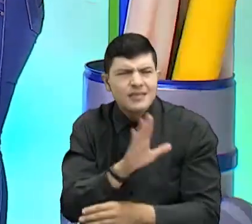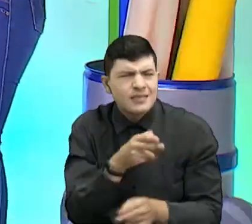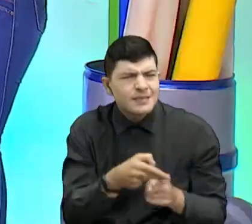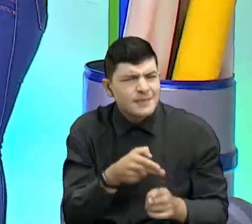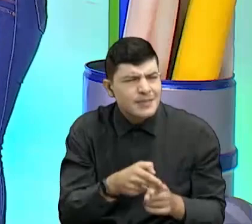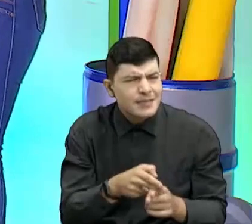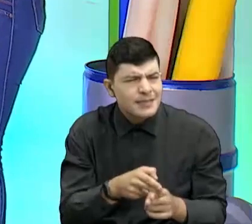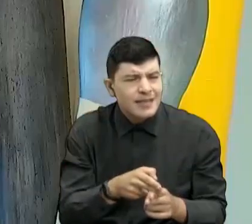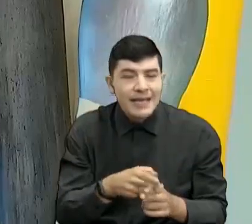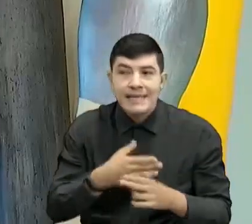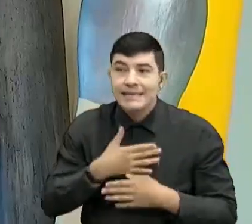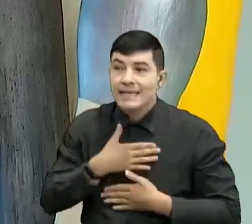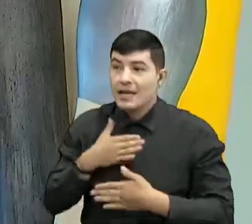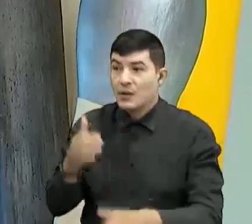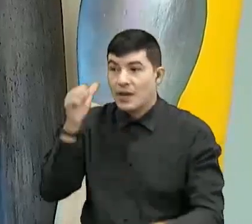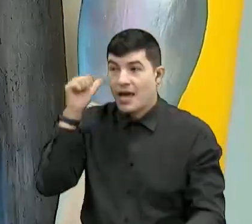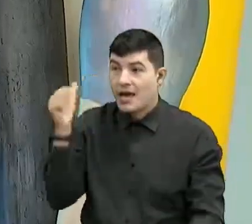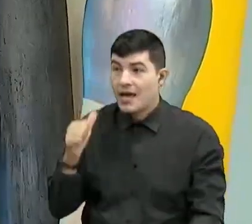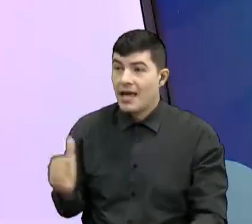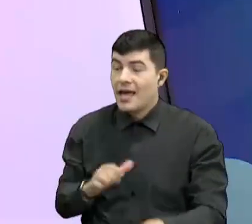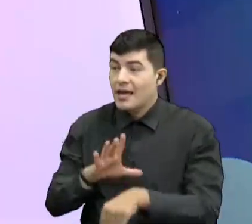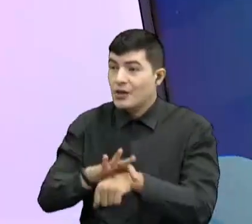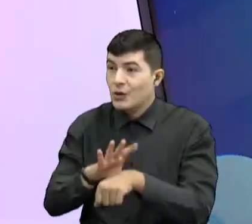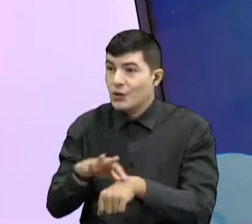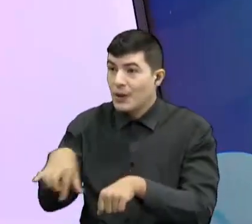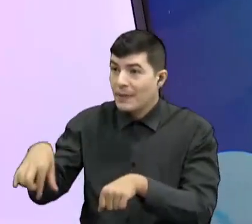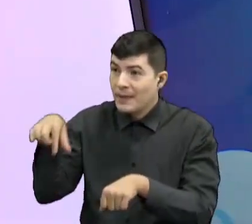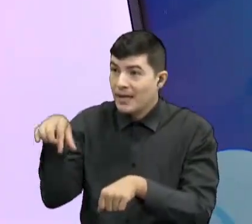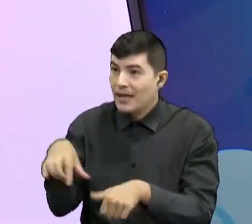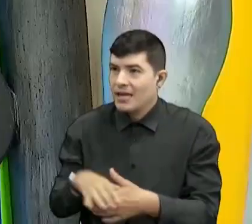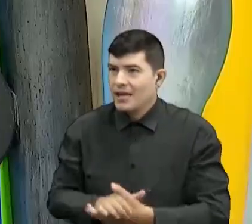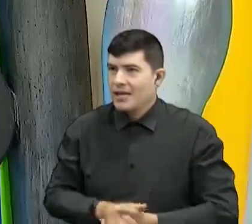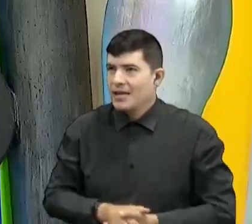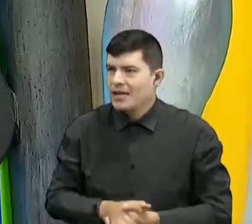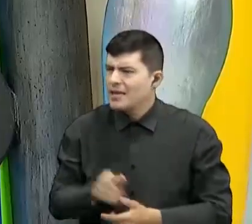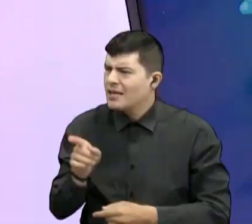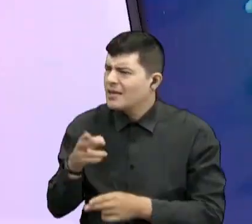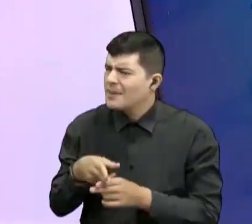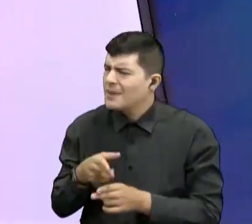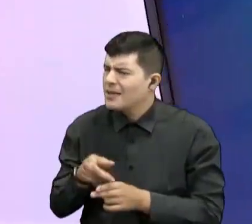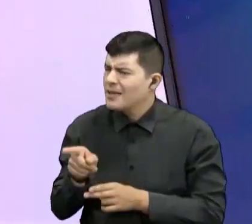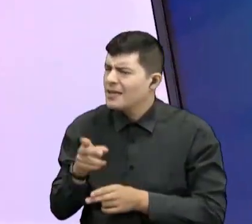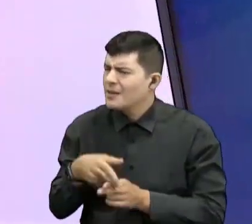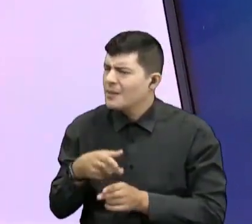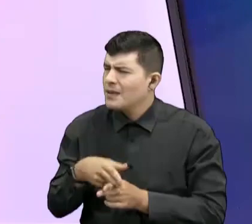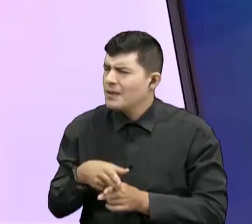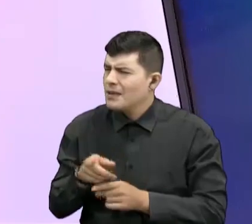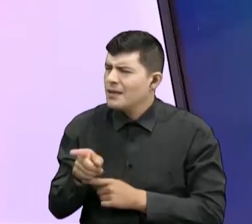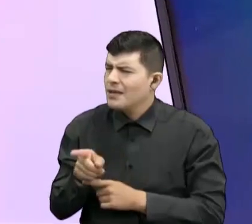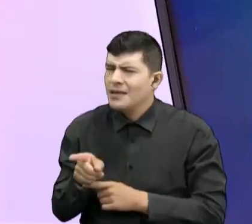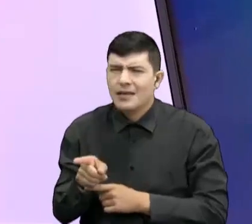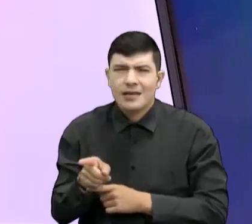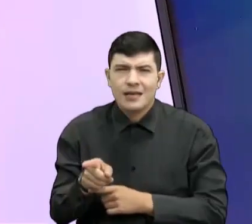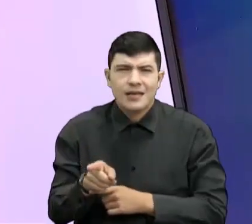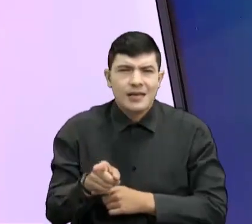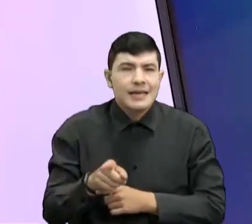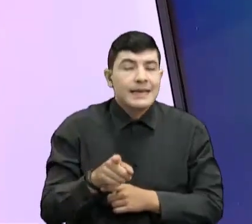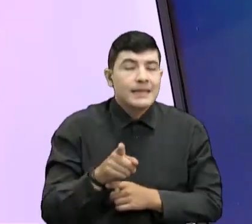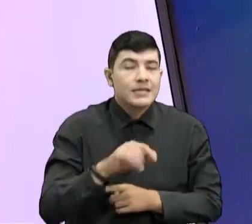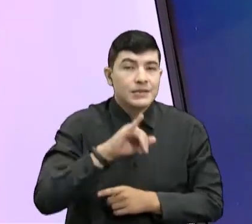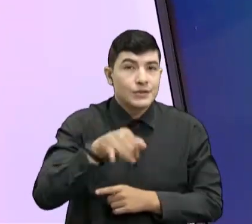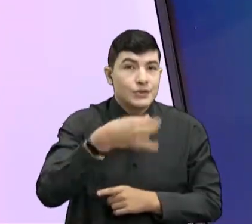Un saludo para Anita y para el Doctor P, ¿no? ¿Cómo se llama el chamaco? Jonathan. Jonathan, Alta. Queridísimo tú.